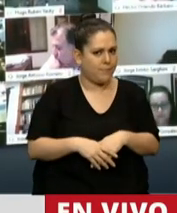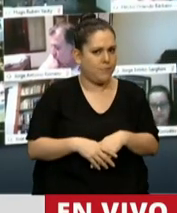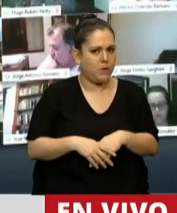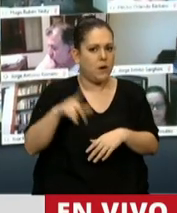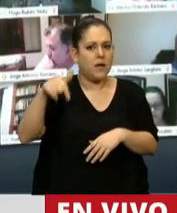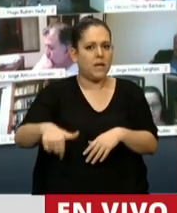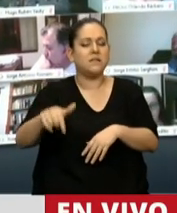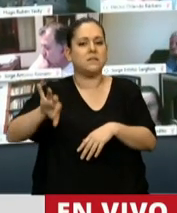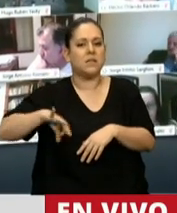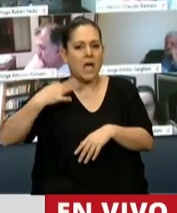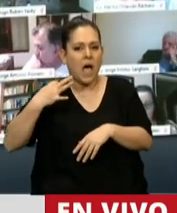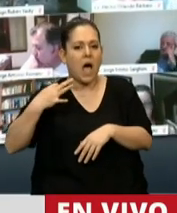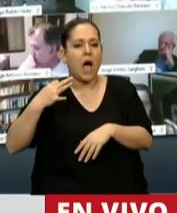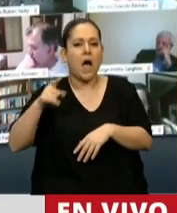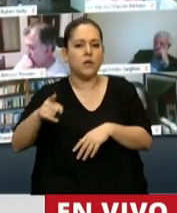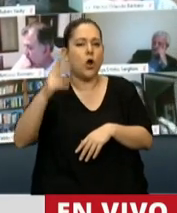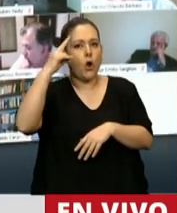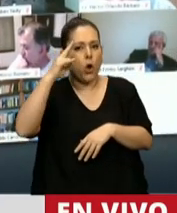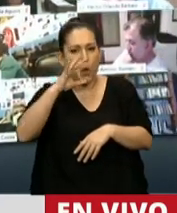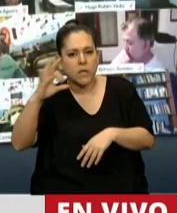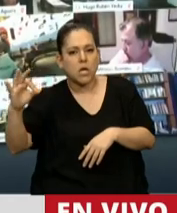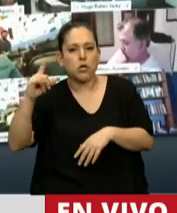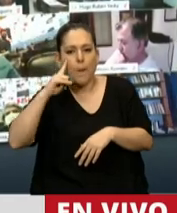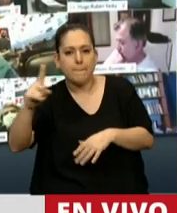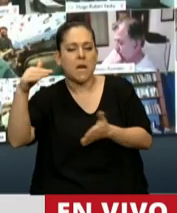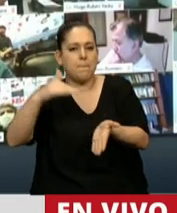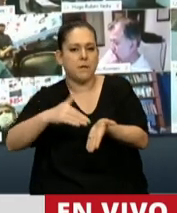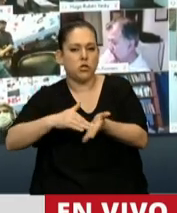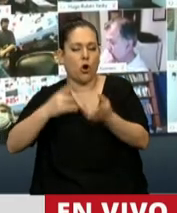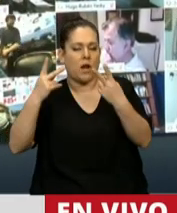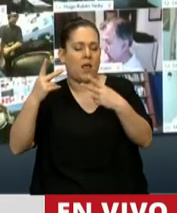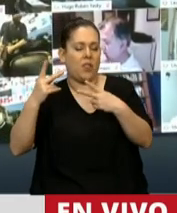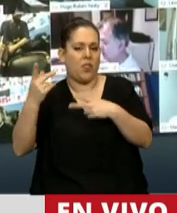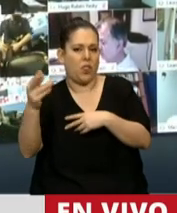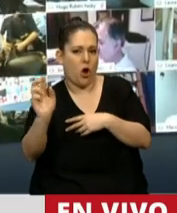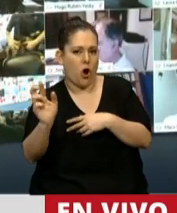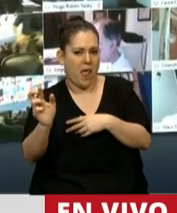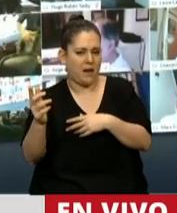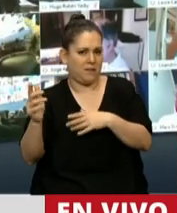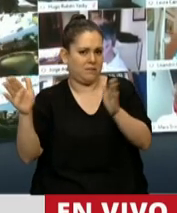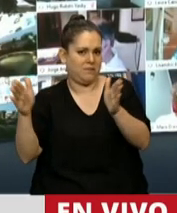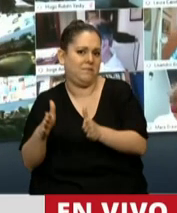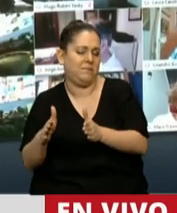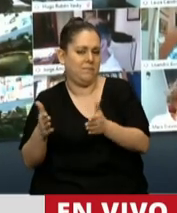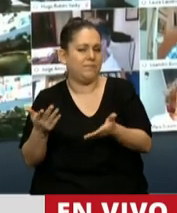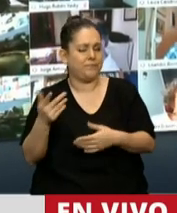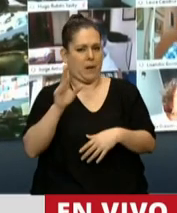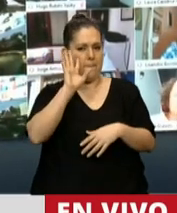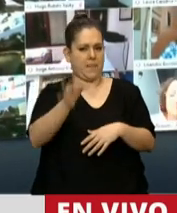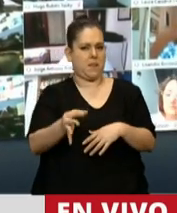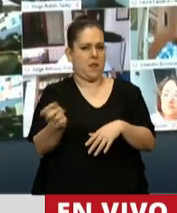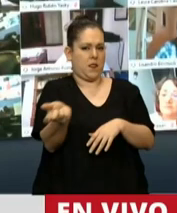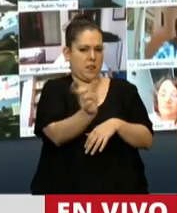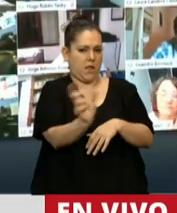ingresar entre 900 y 1.000 millones de dólares. Con esto podemos graficar la dimensión